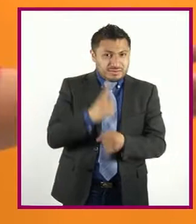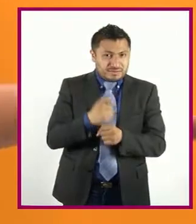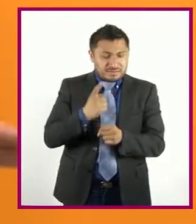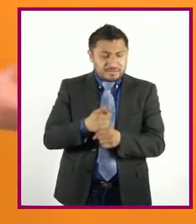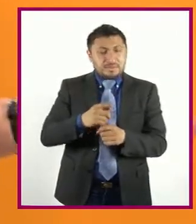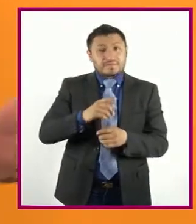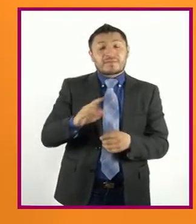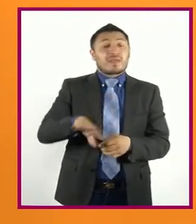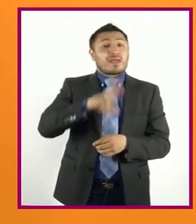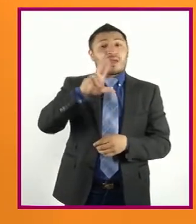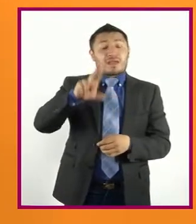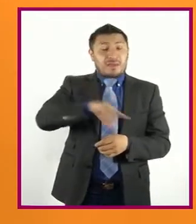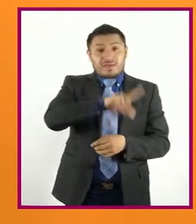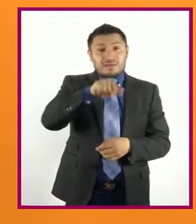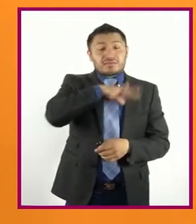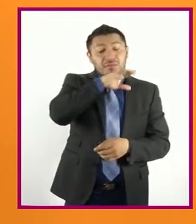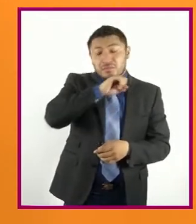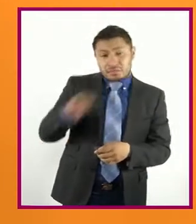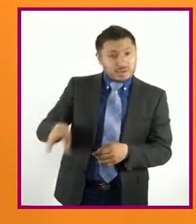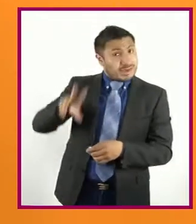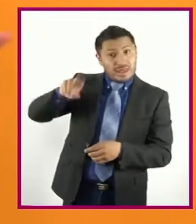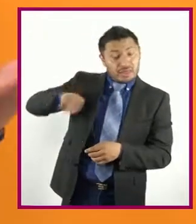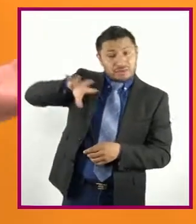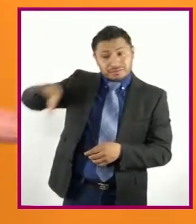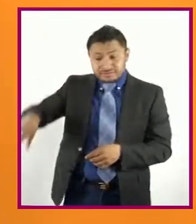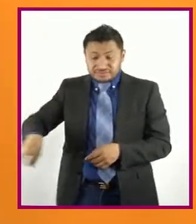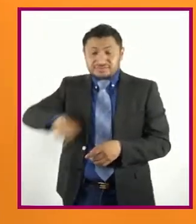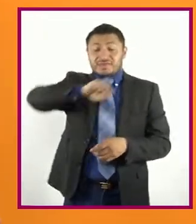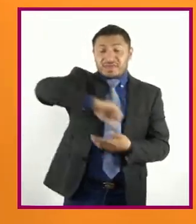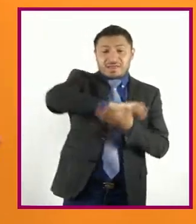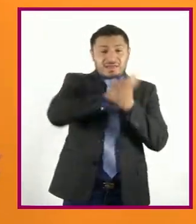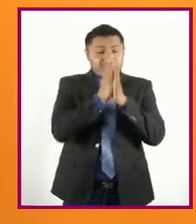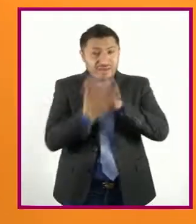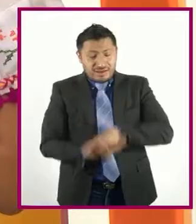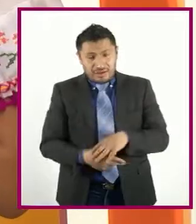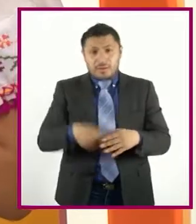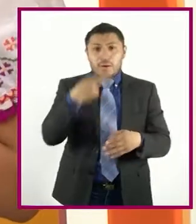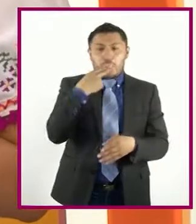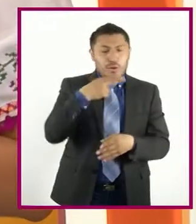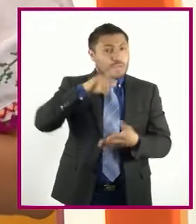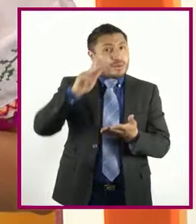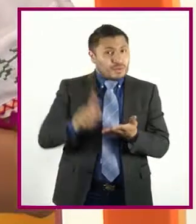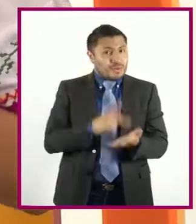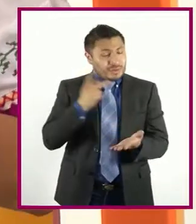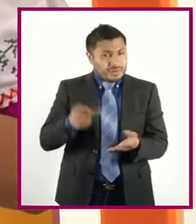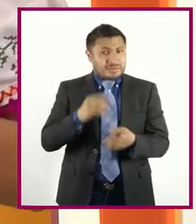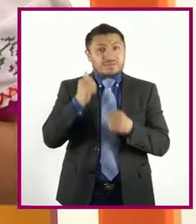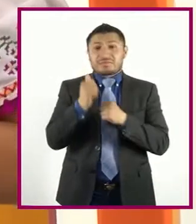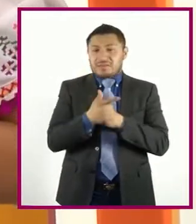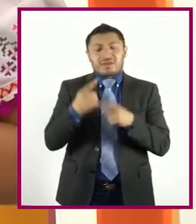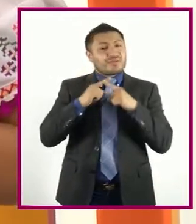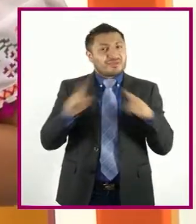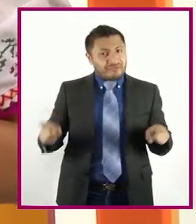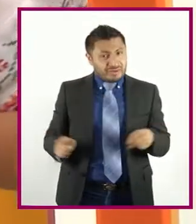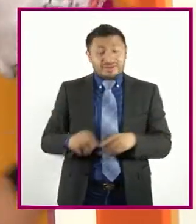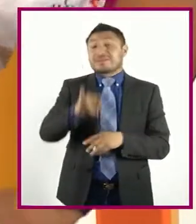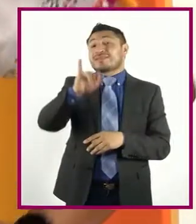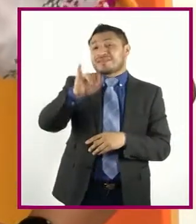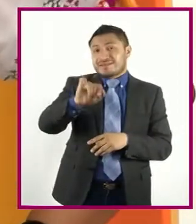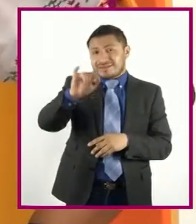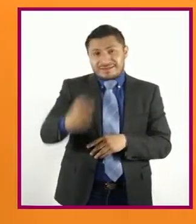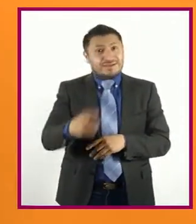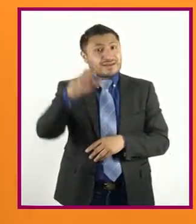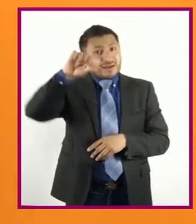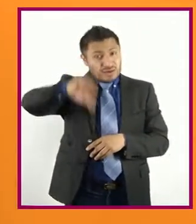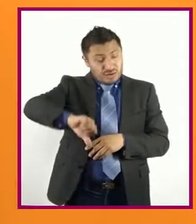lugar de desecharlo Lo transformamos En algo útil Efectivamente Regina Y en